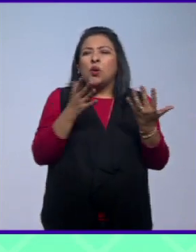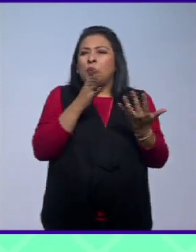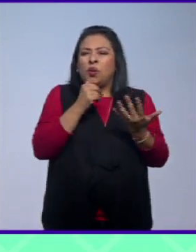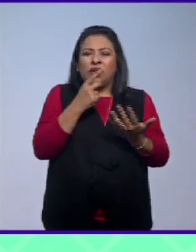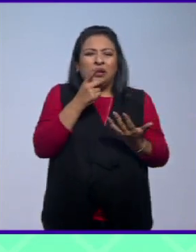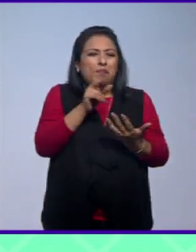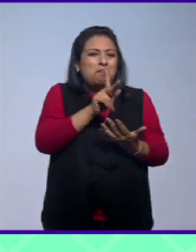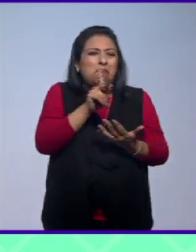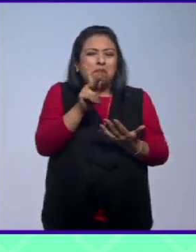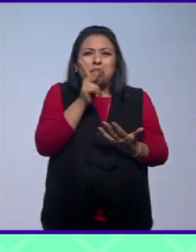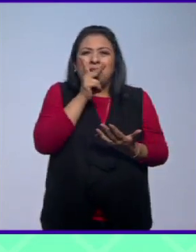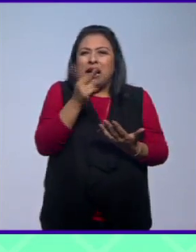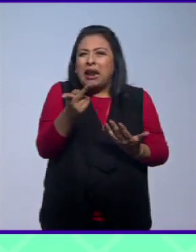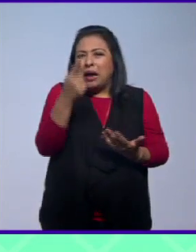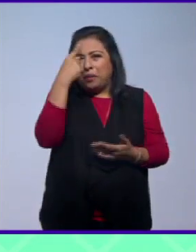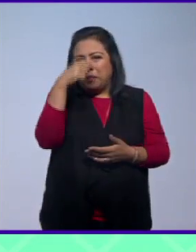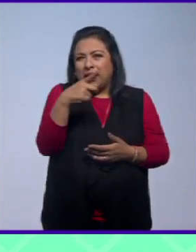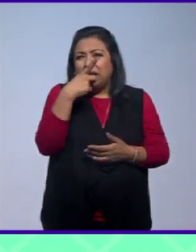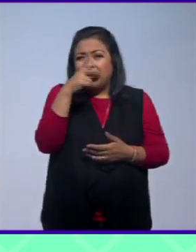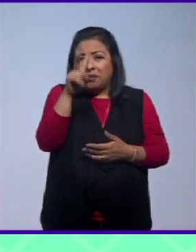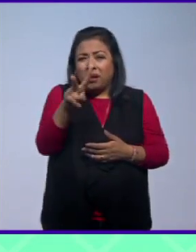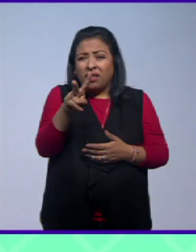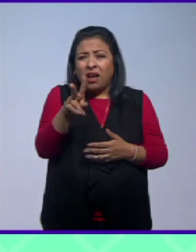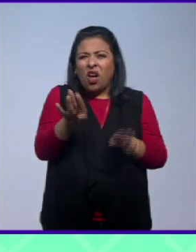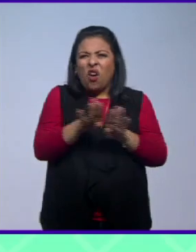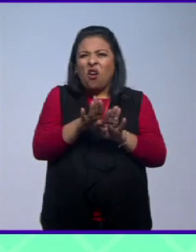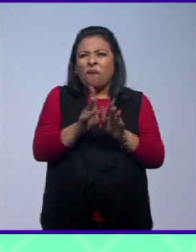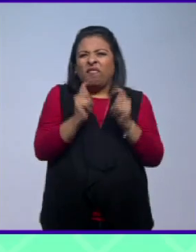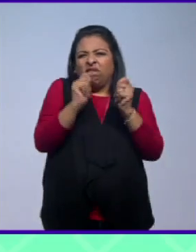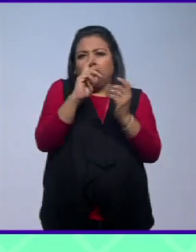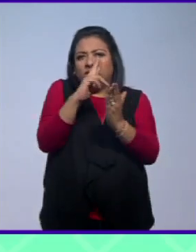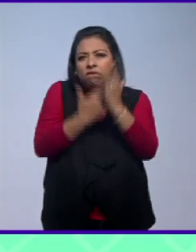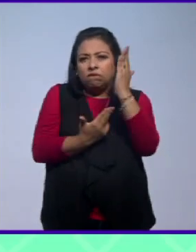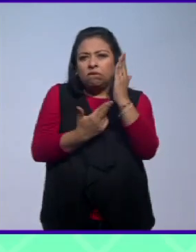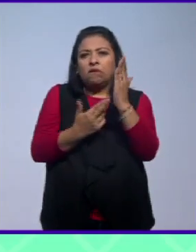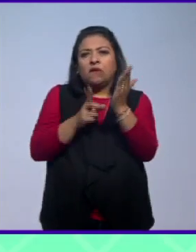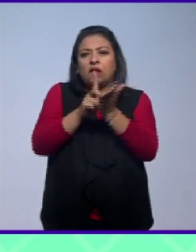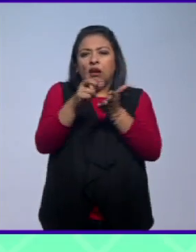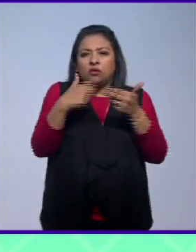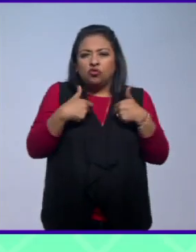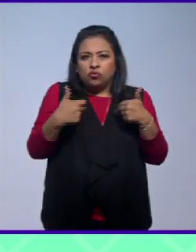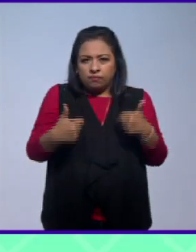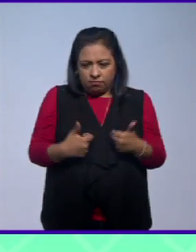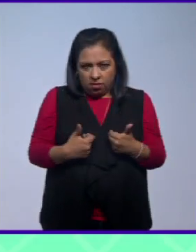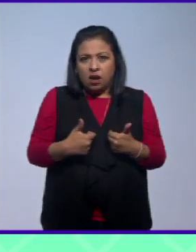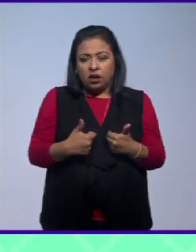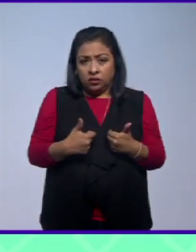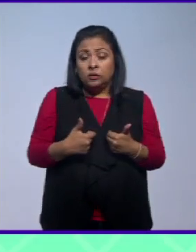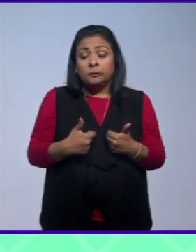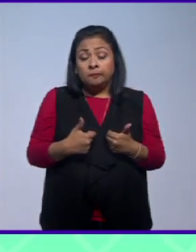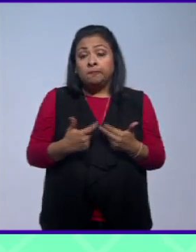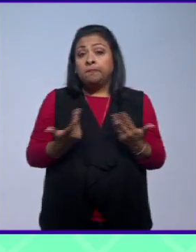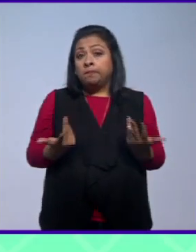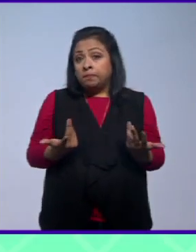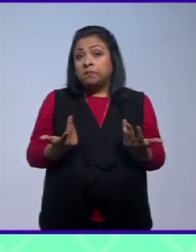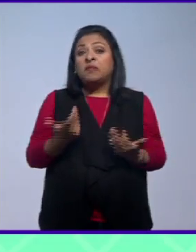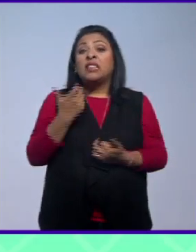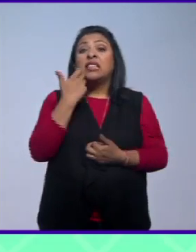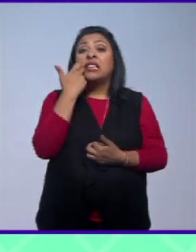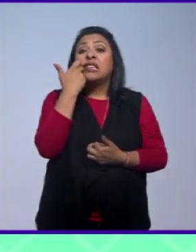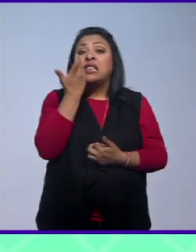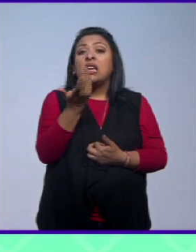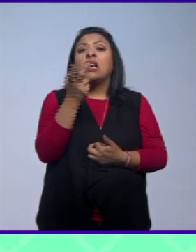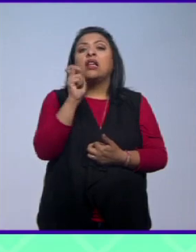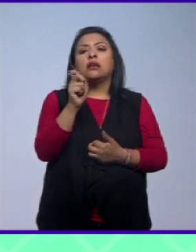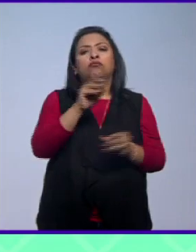un símil para hablar de esta arbitrariedad y de esta vulneración de los derechos humanos y con la intención